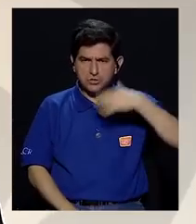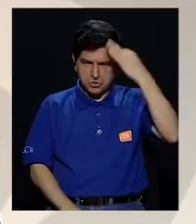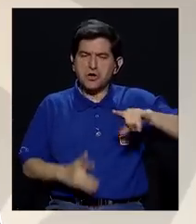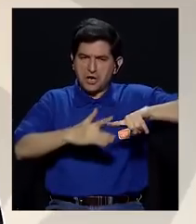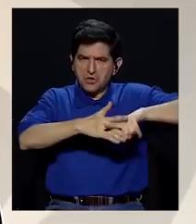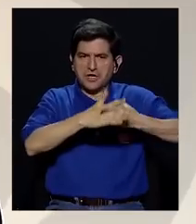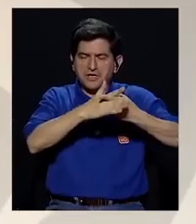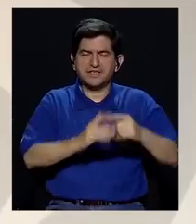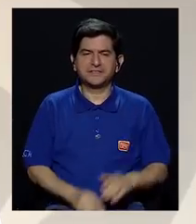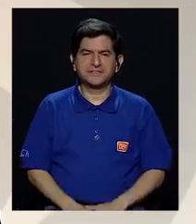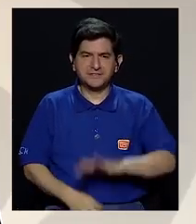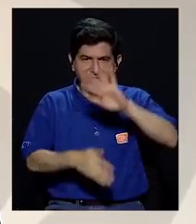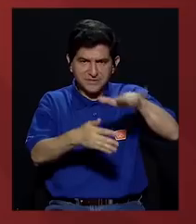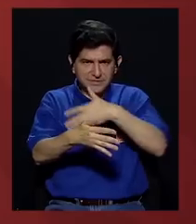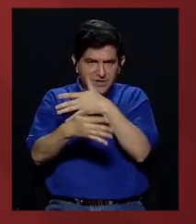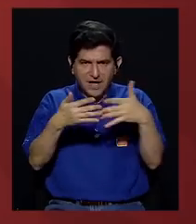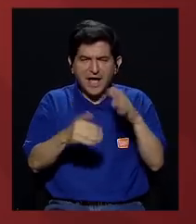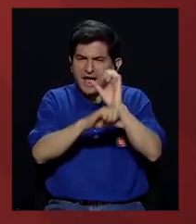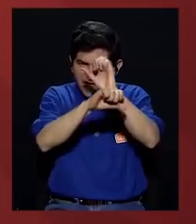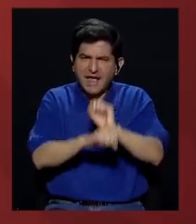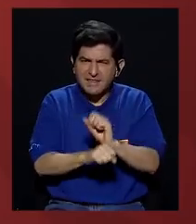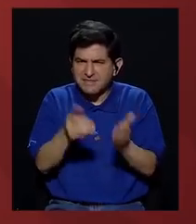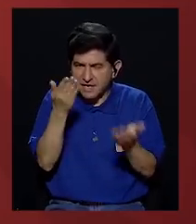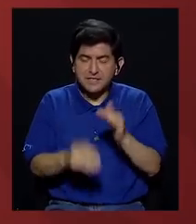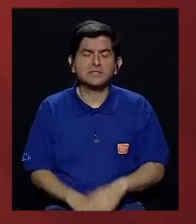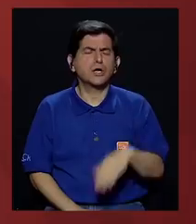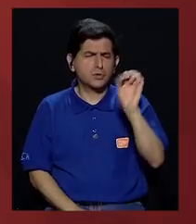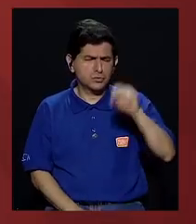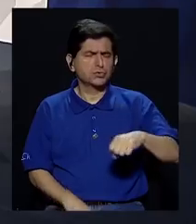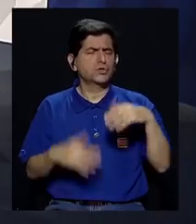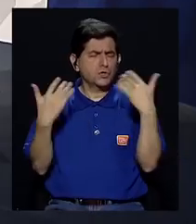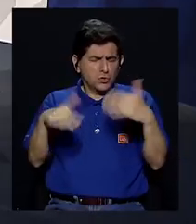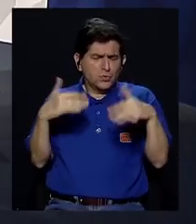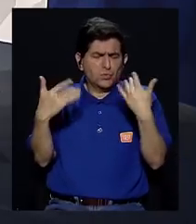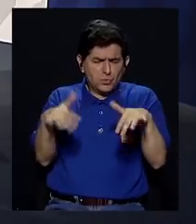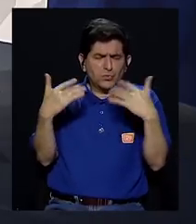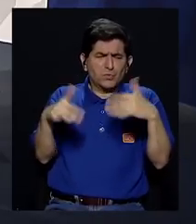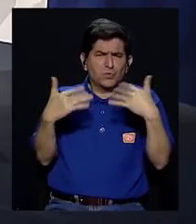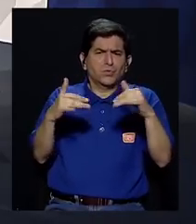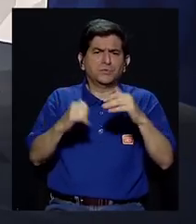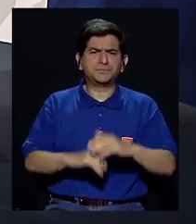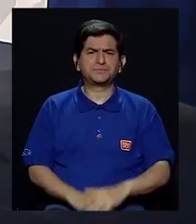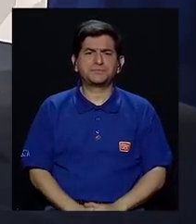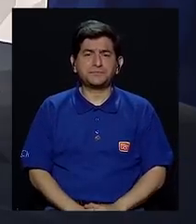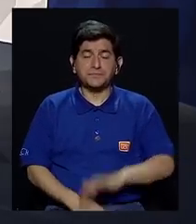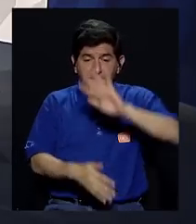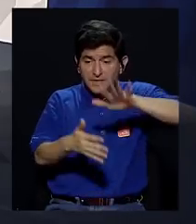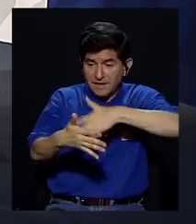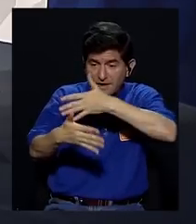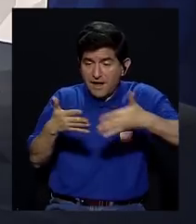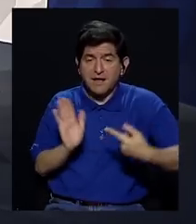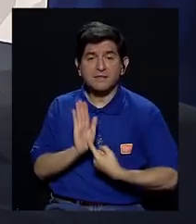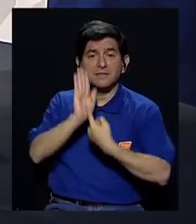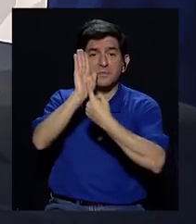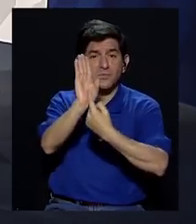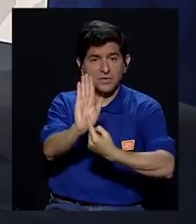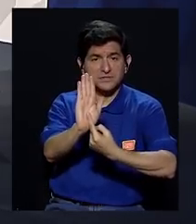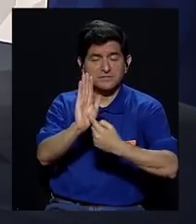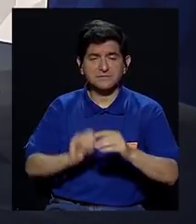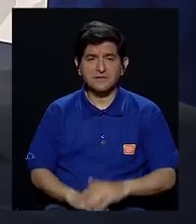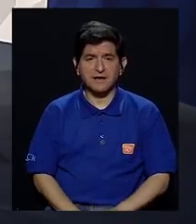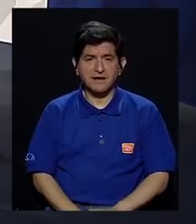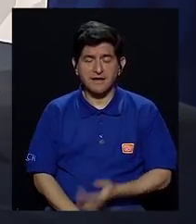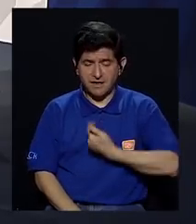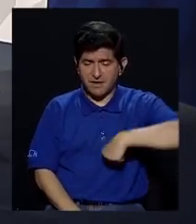como para arrancar. Una agenda muy conservadora, Gabriela. Tremendamente conservadora. Una agenda que nos demuestra